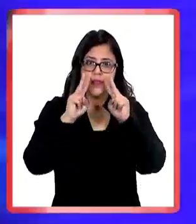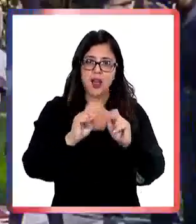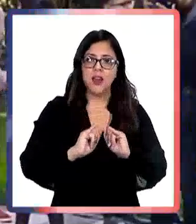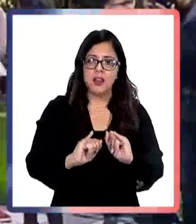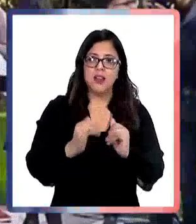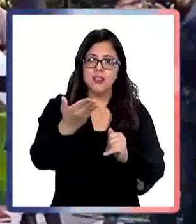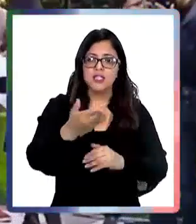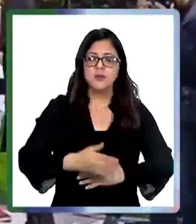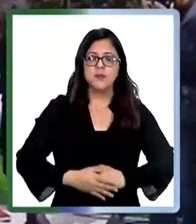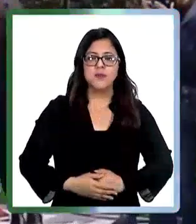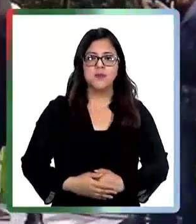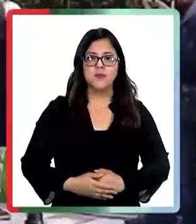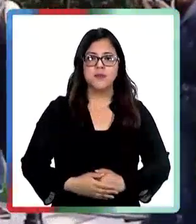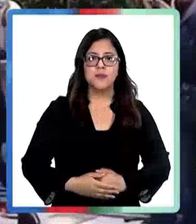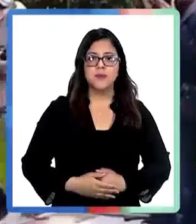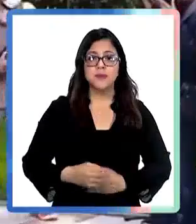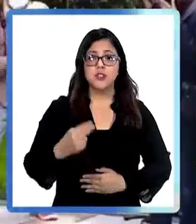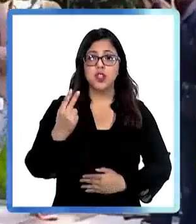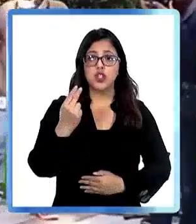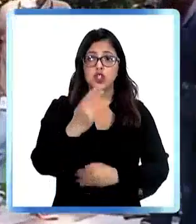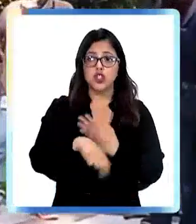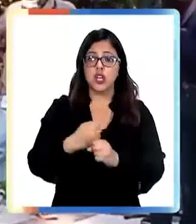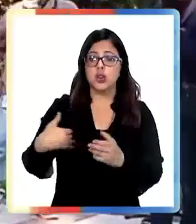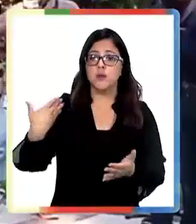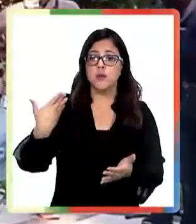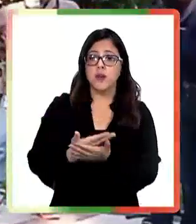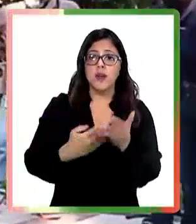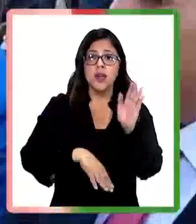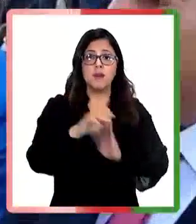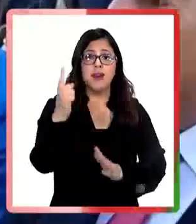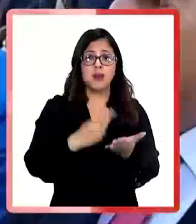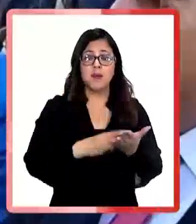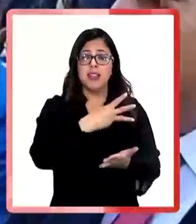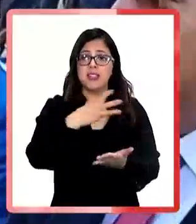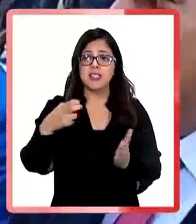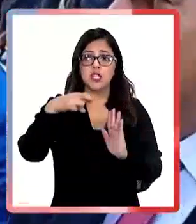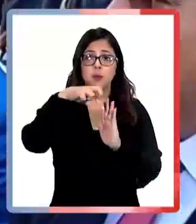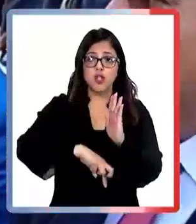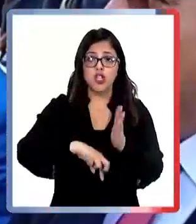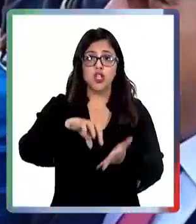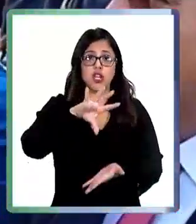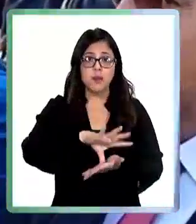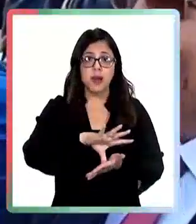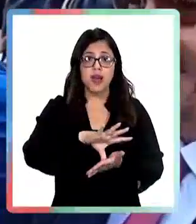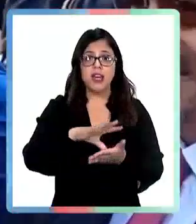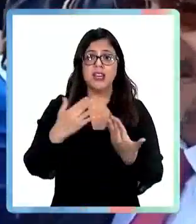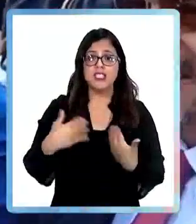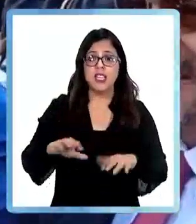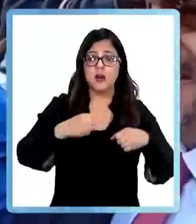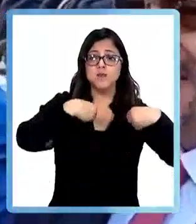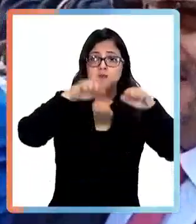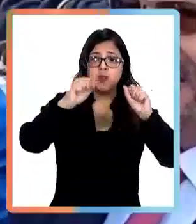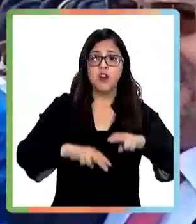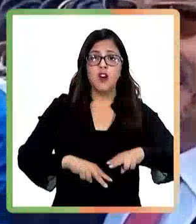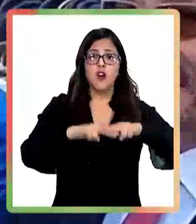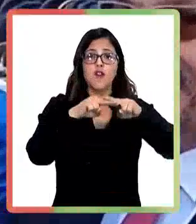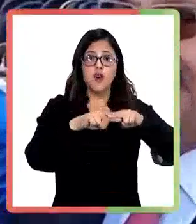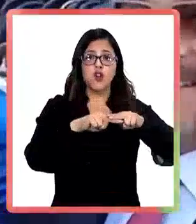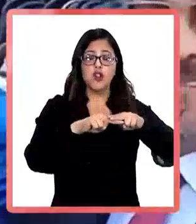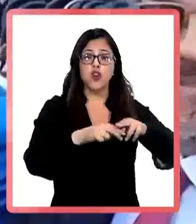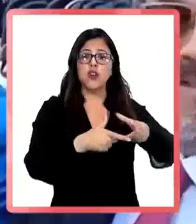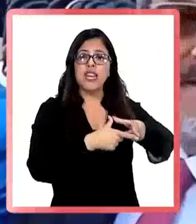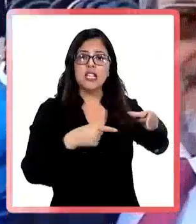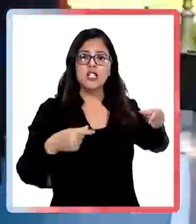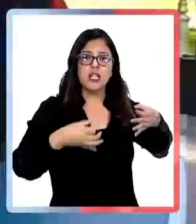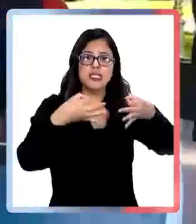más. Tras 12 años de existencia y más de 1.300 proyectos financiados a nivel nacional, se premió a los ganadores del Fondo Nacional de Seguridad